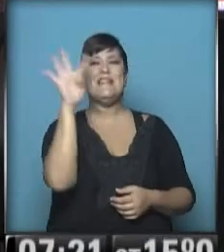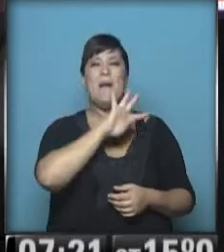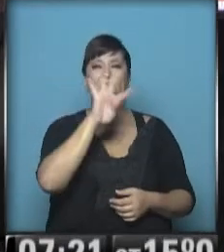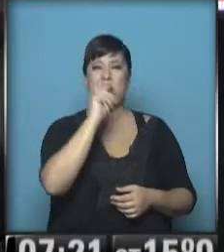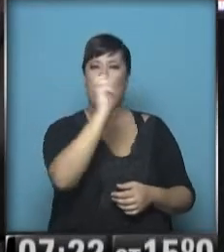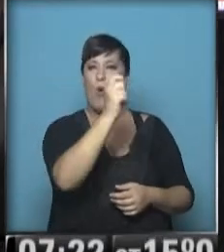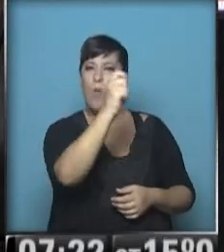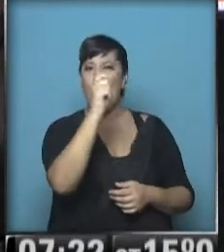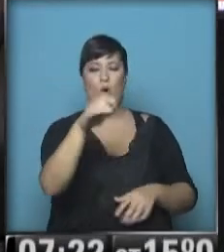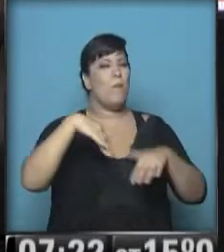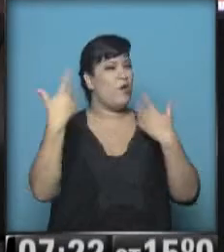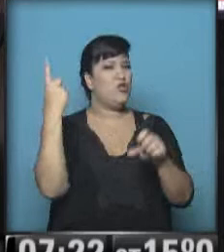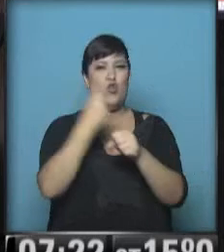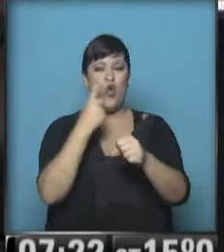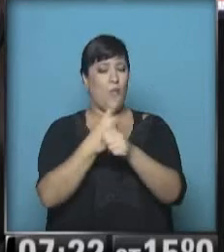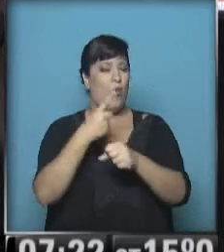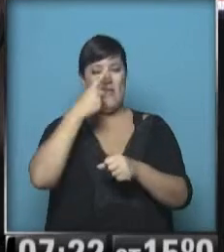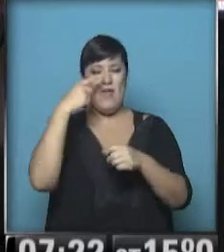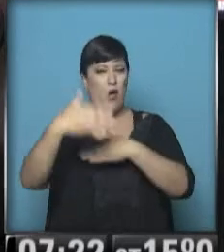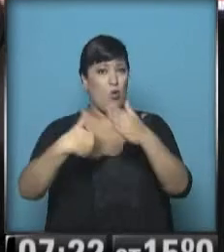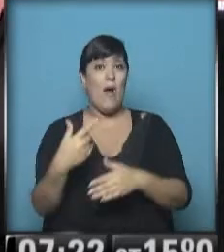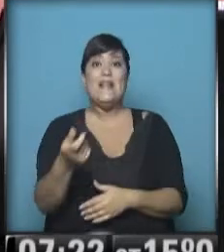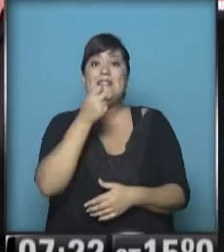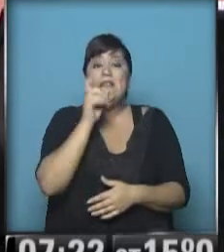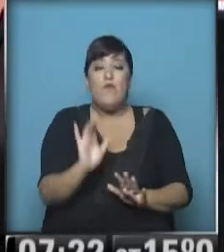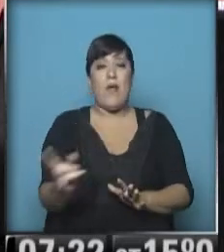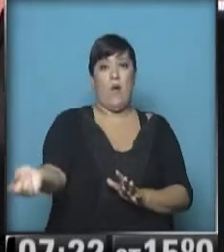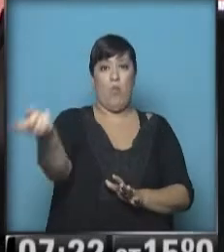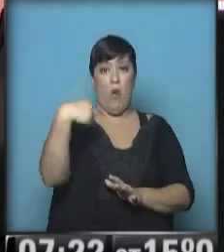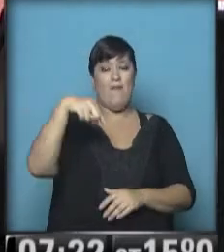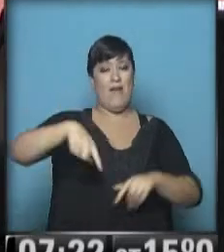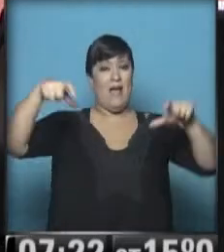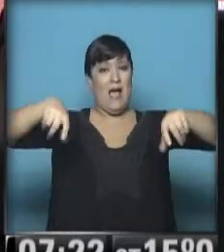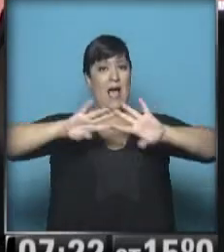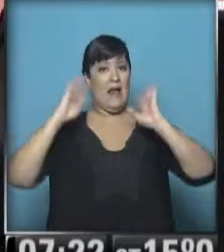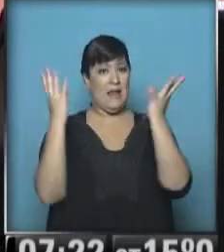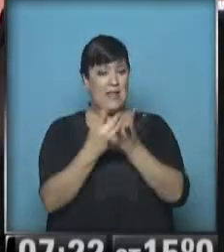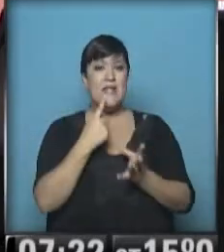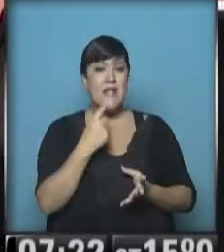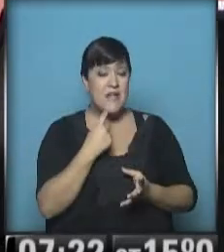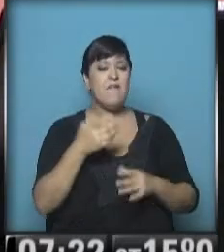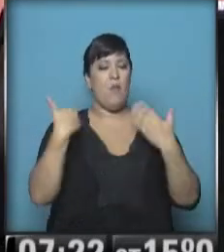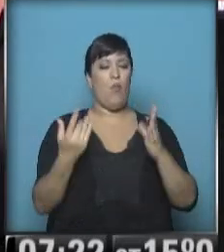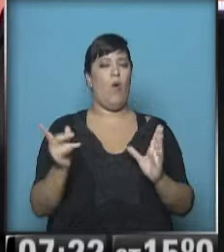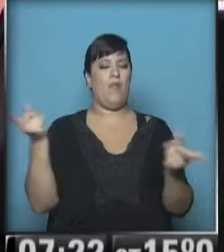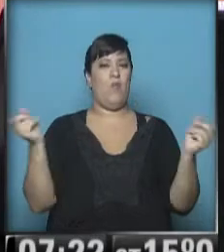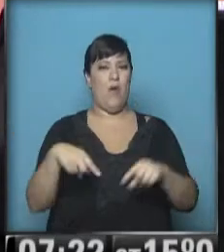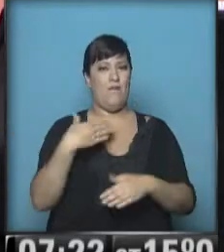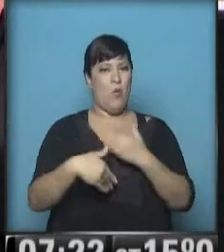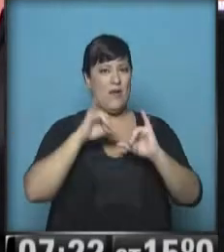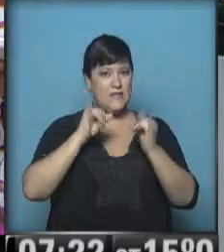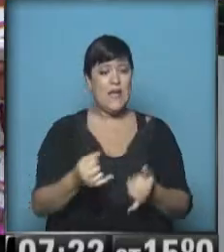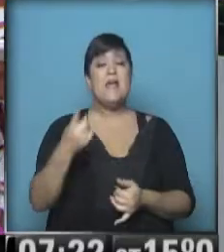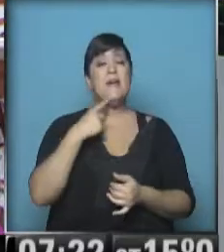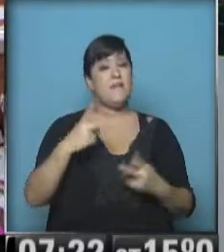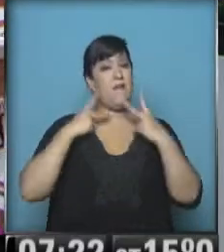podrá estar presente allí en Medellín. Y posiblemente, si en la vuelta ya, cuando haya purgado esa sanción en el Estadio Monumental River, ya está